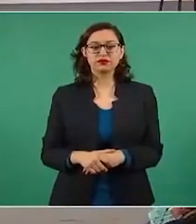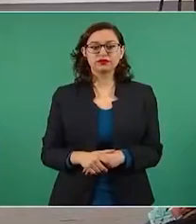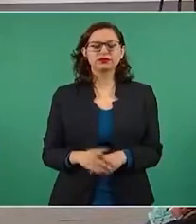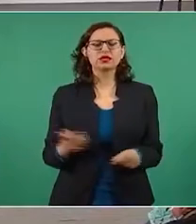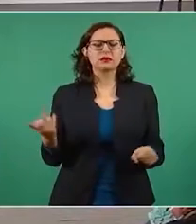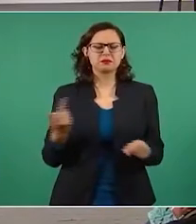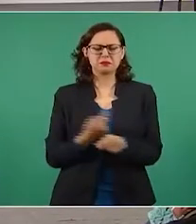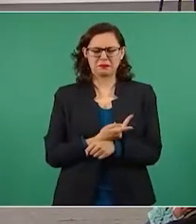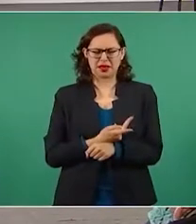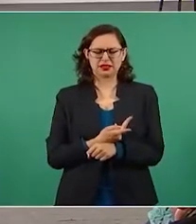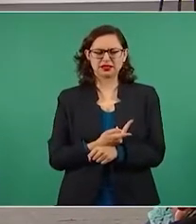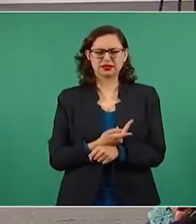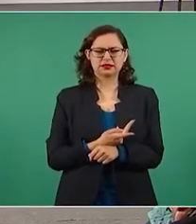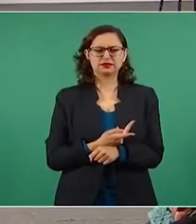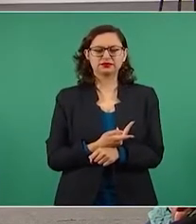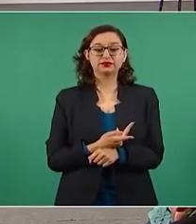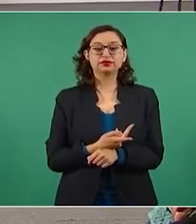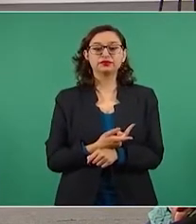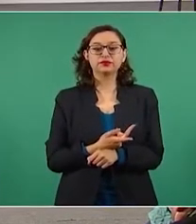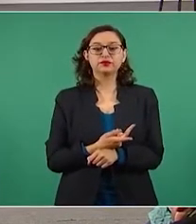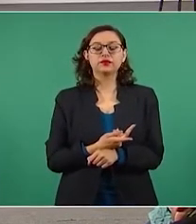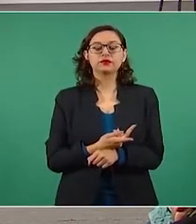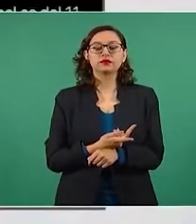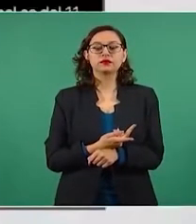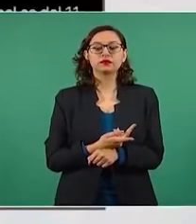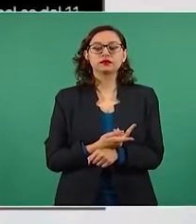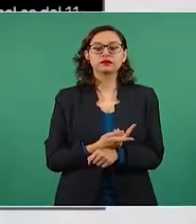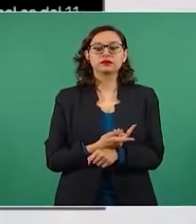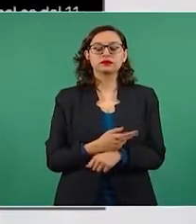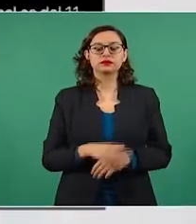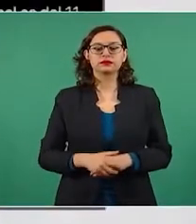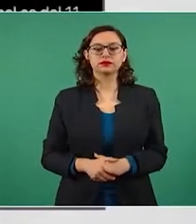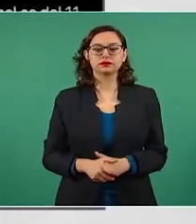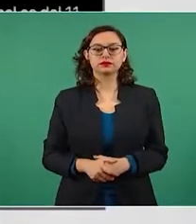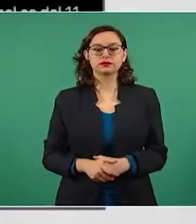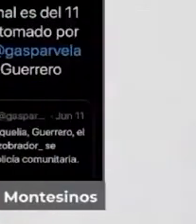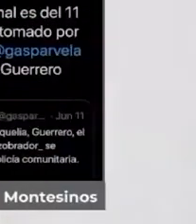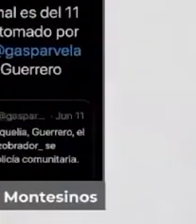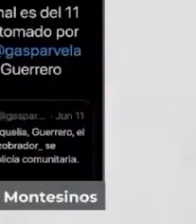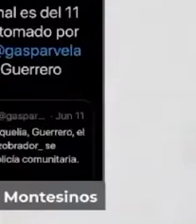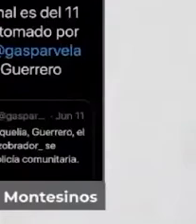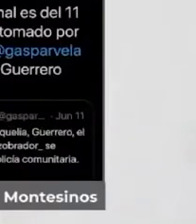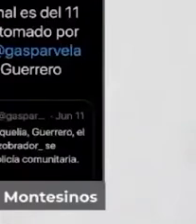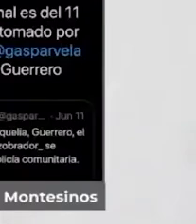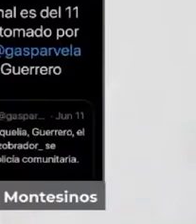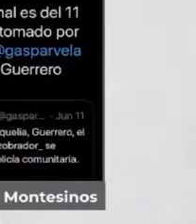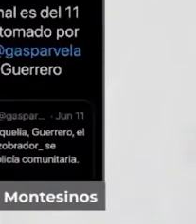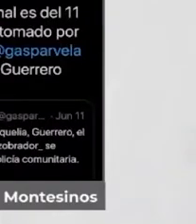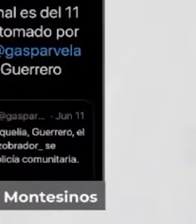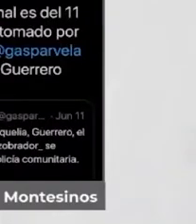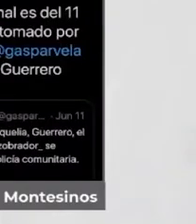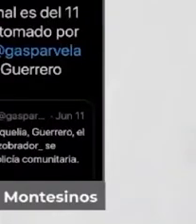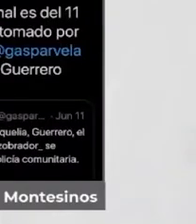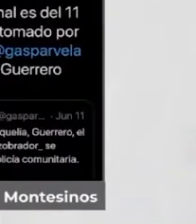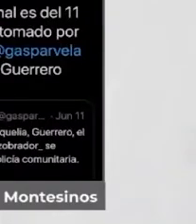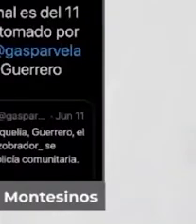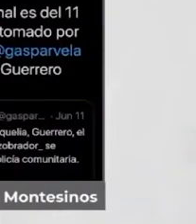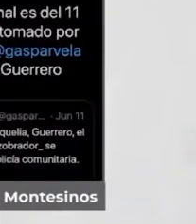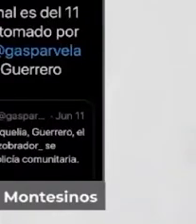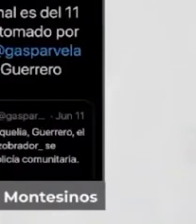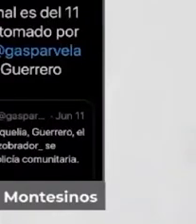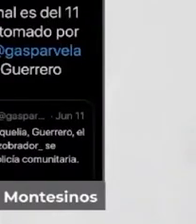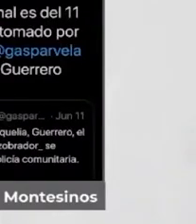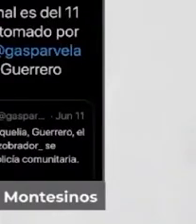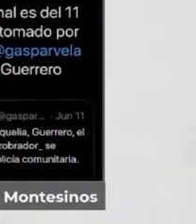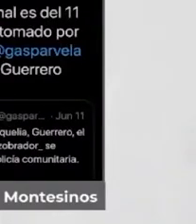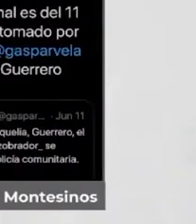Un estudio que se hizo durante las elecciones en Estados Unidos, cuando competía